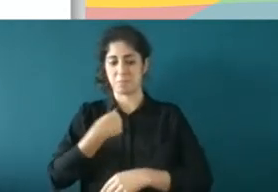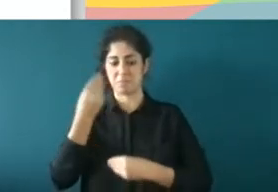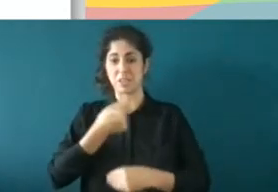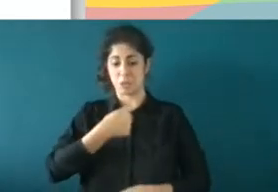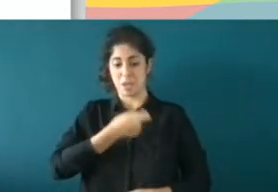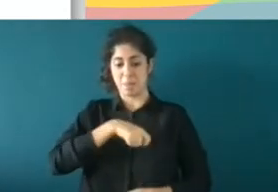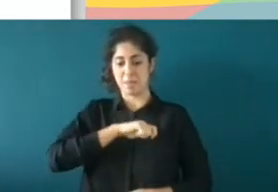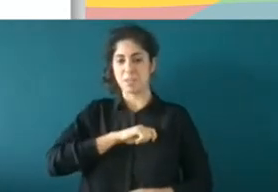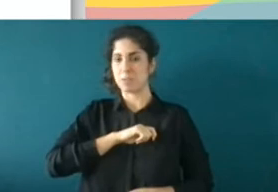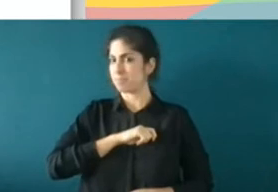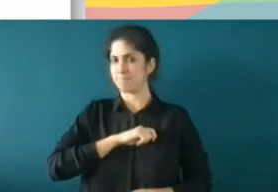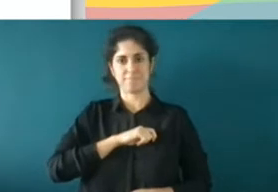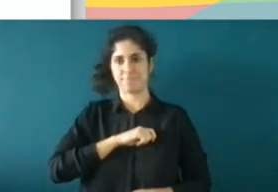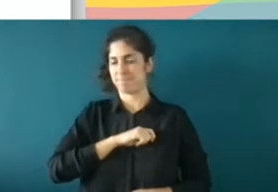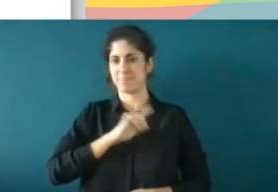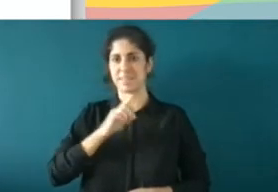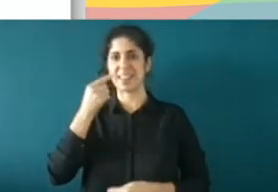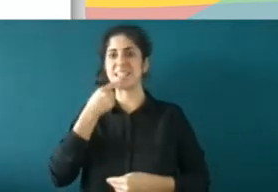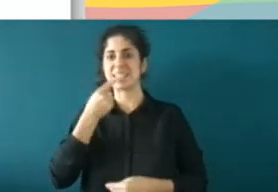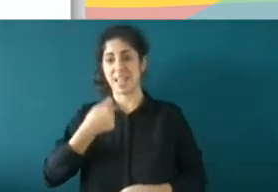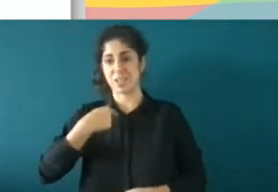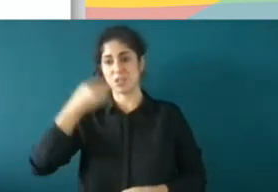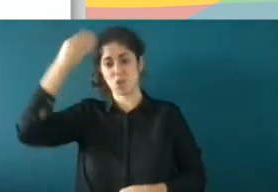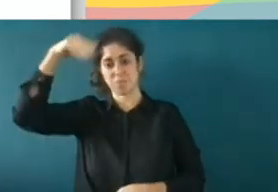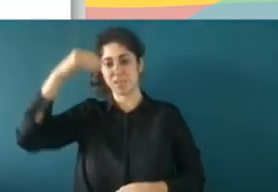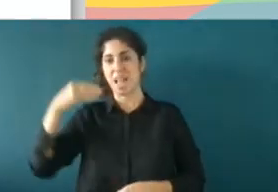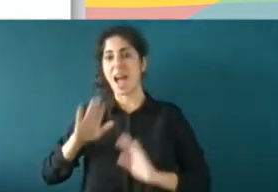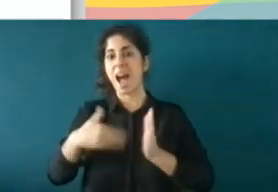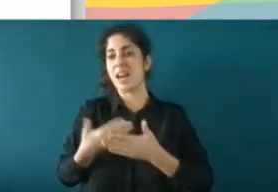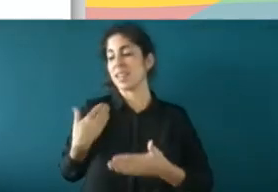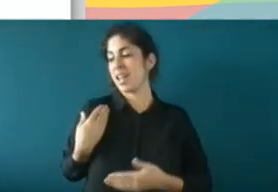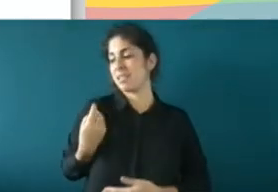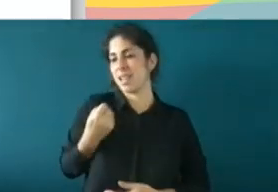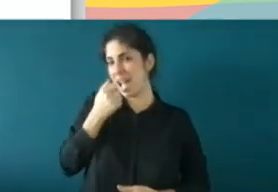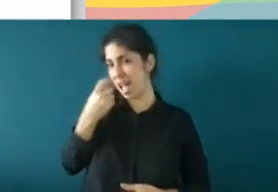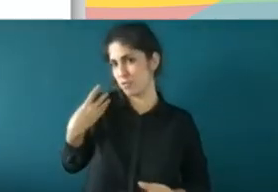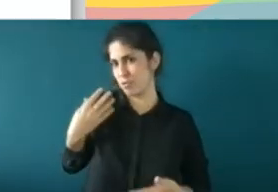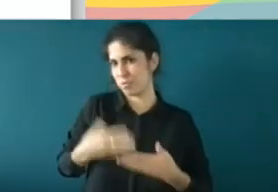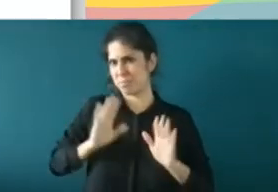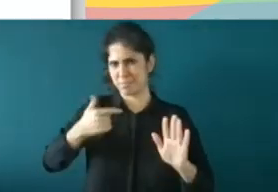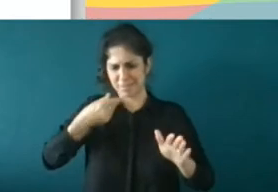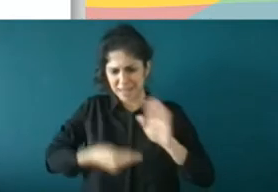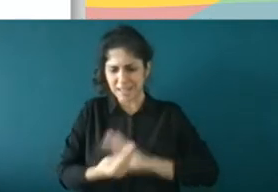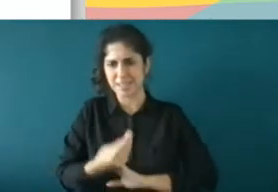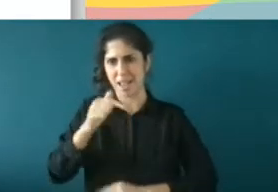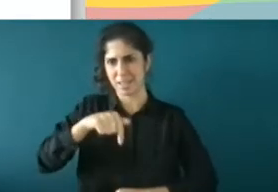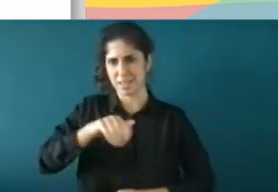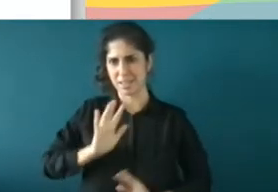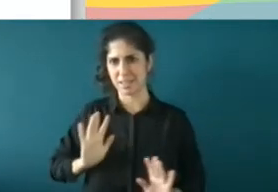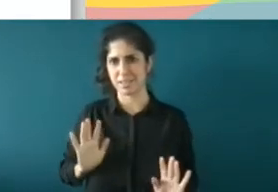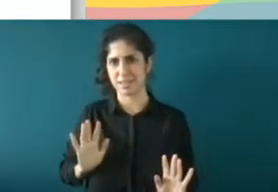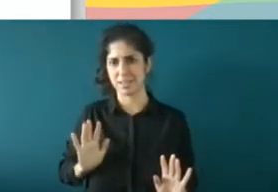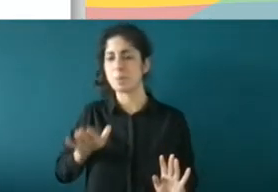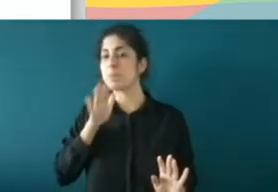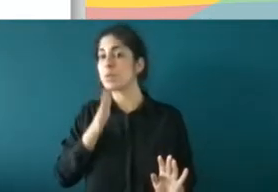España era marroquí a pesar de haber nacido aquí ¿por qué? pues porque nuestro